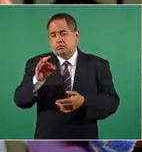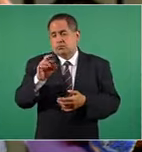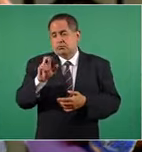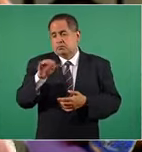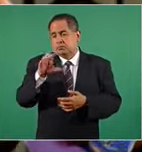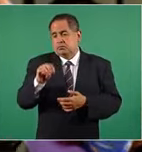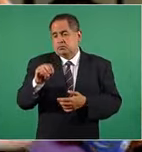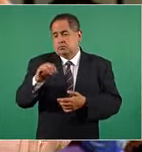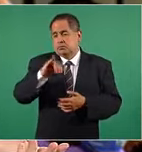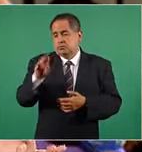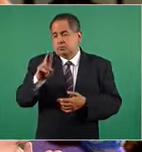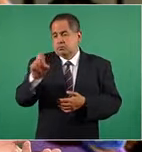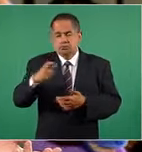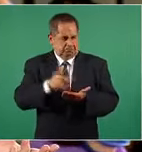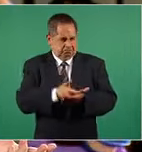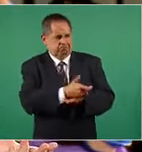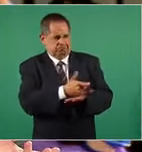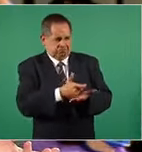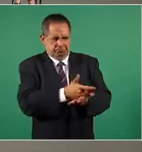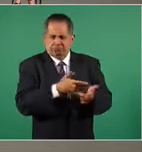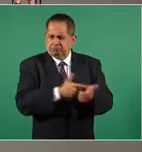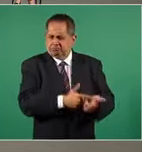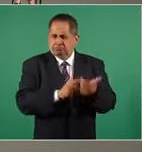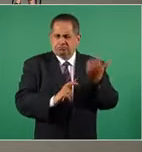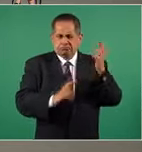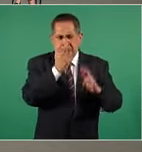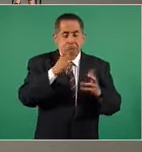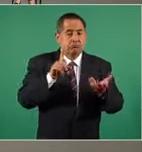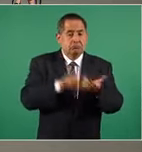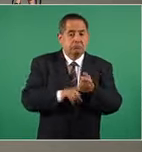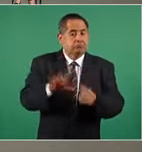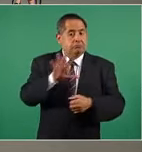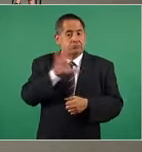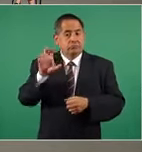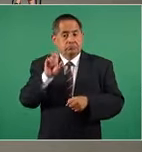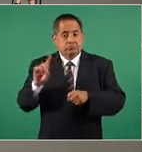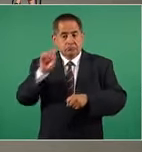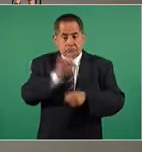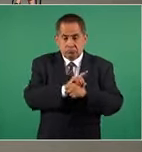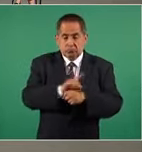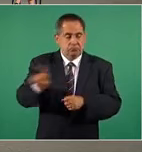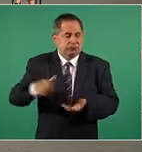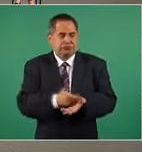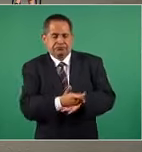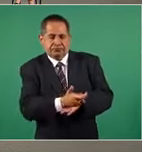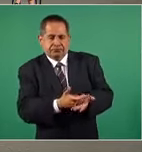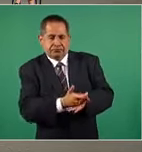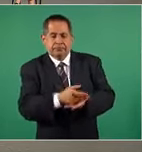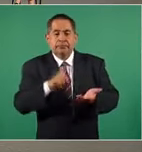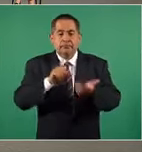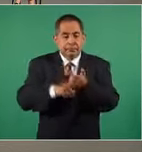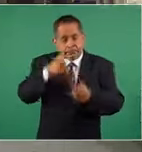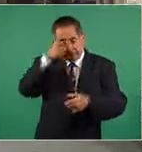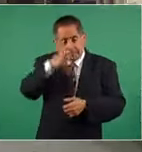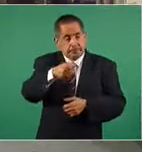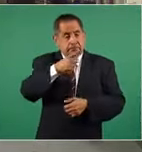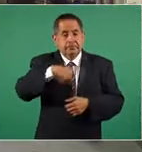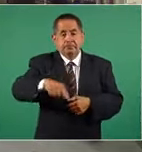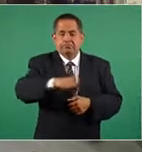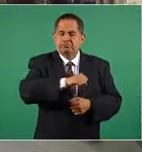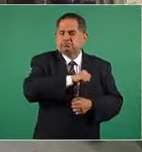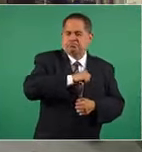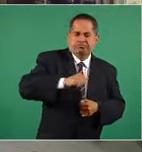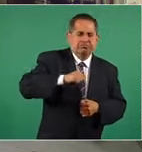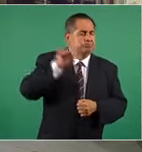Juárez, para sostener esta huelga que ya mantiene más de 500 días y también he encontrado resistencia por parte del